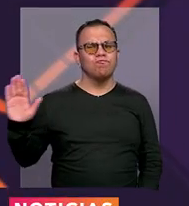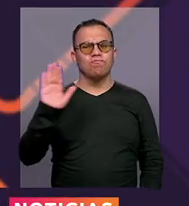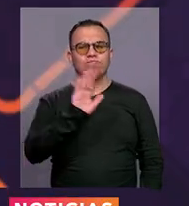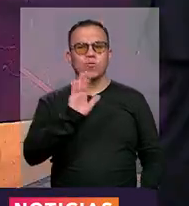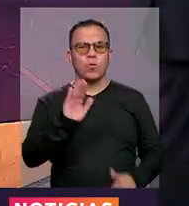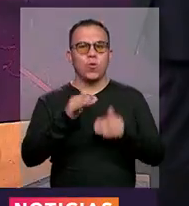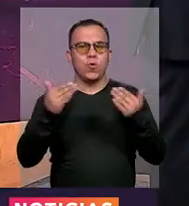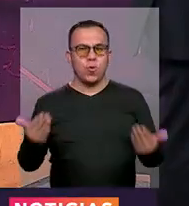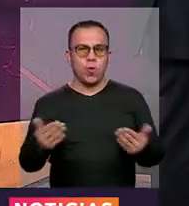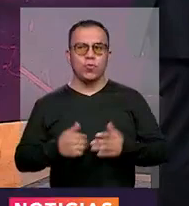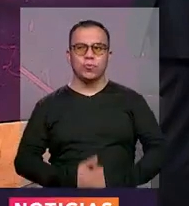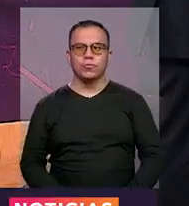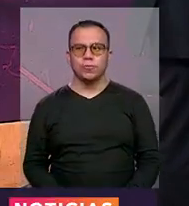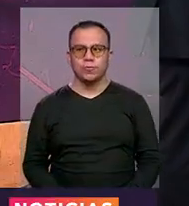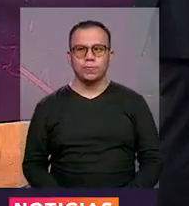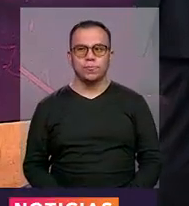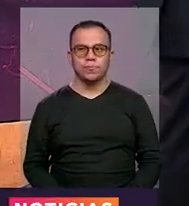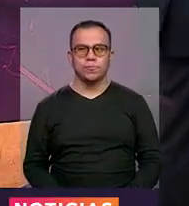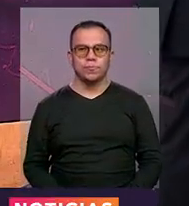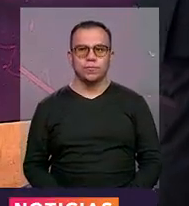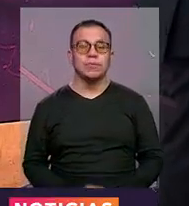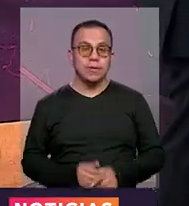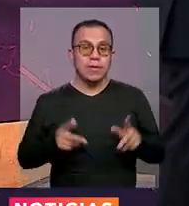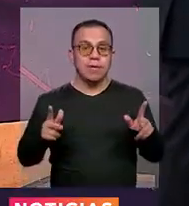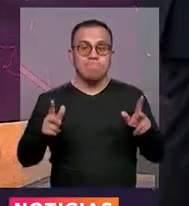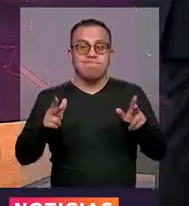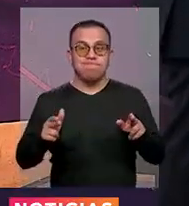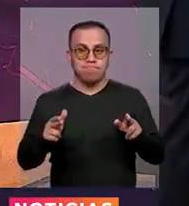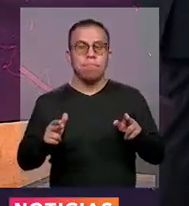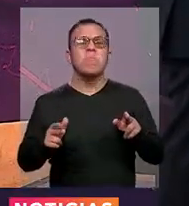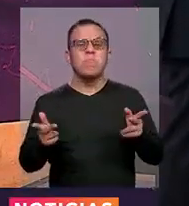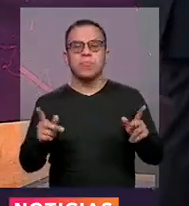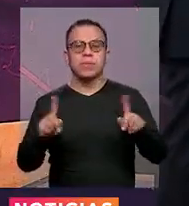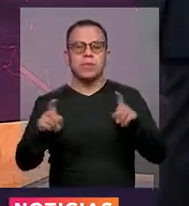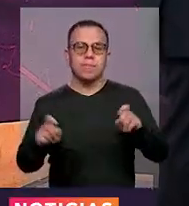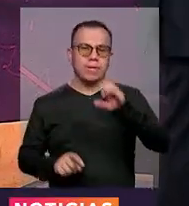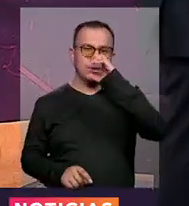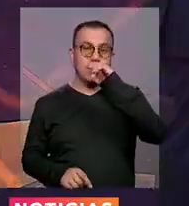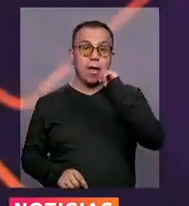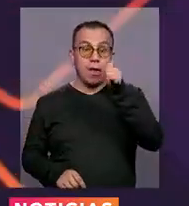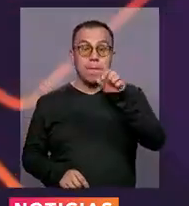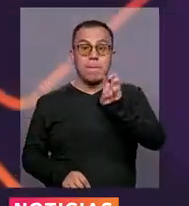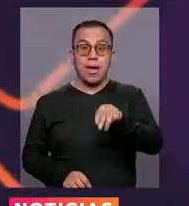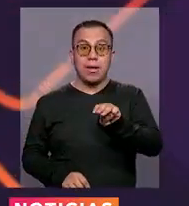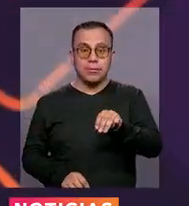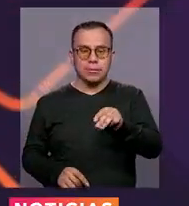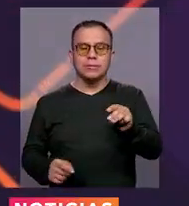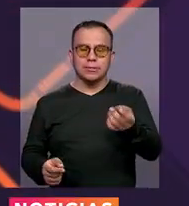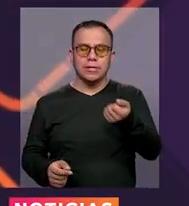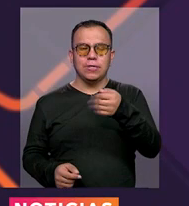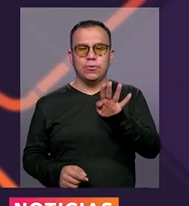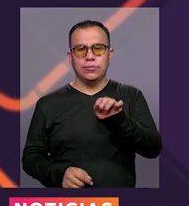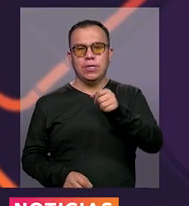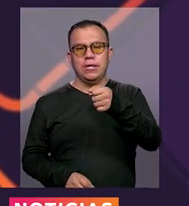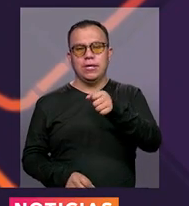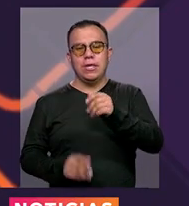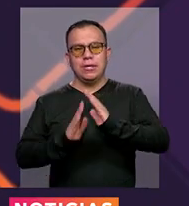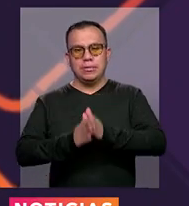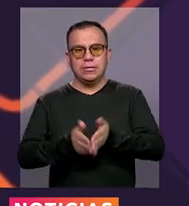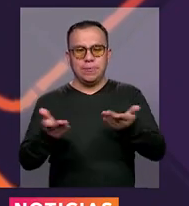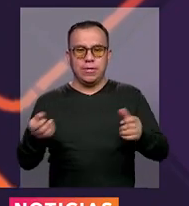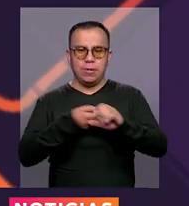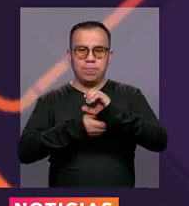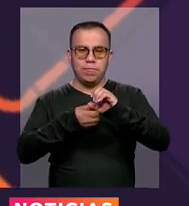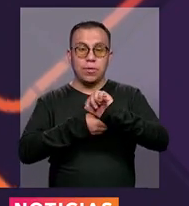observar cuáles son los otros cortes que se tienen programados. Esto ya será para este martes 14 de diciembre en la localidad